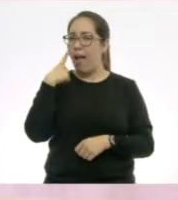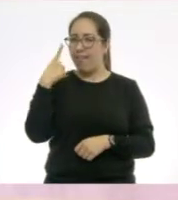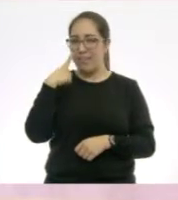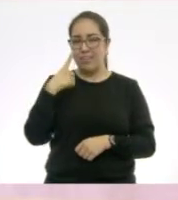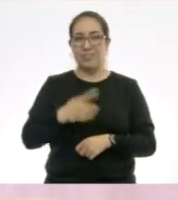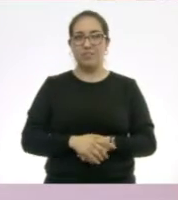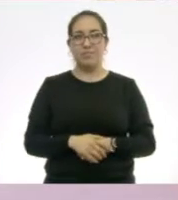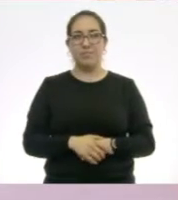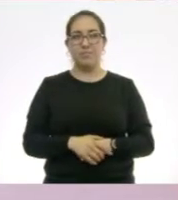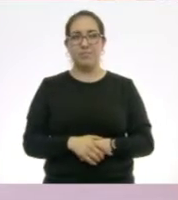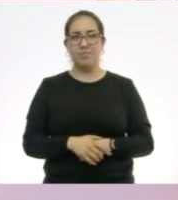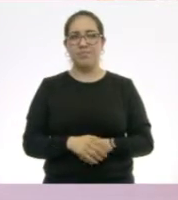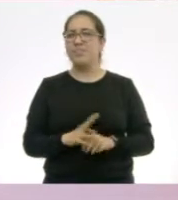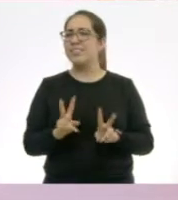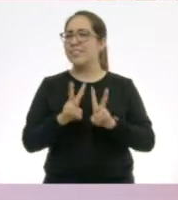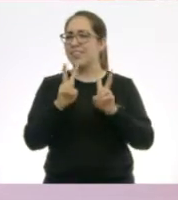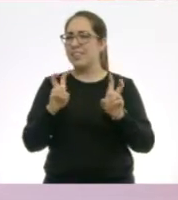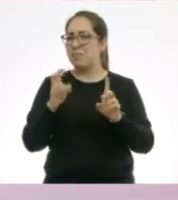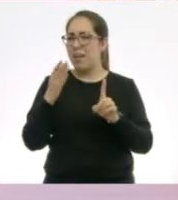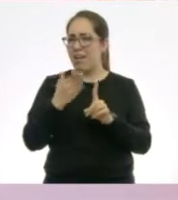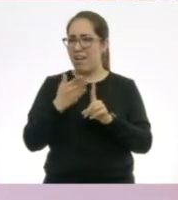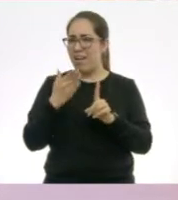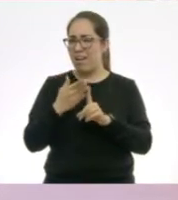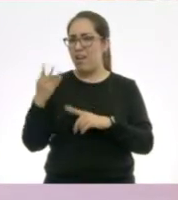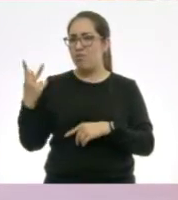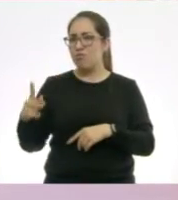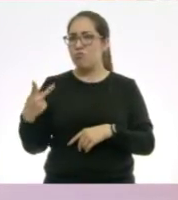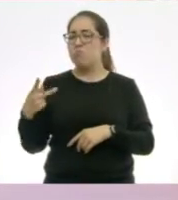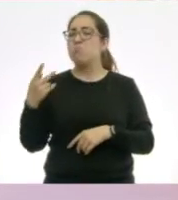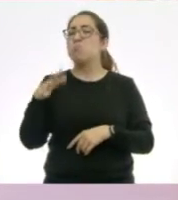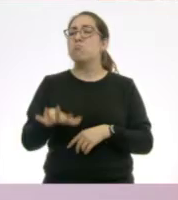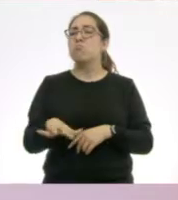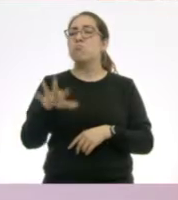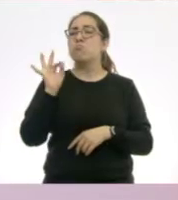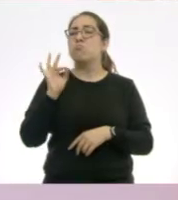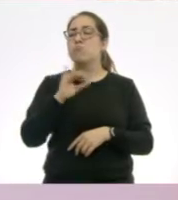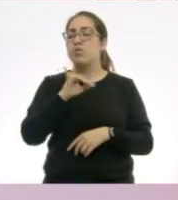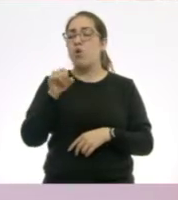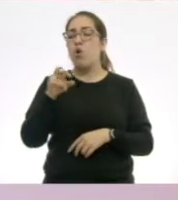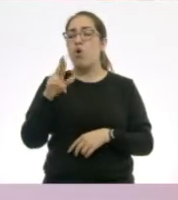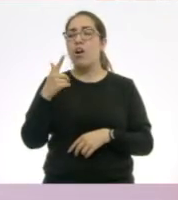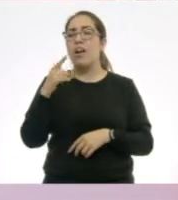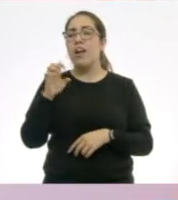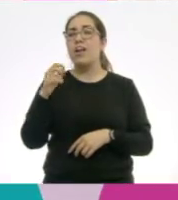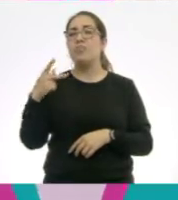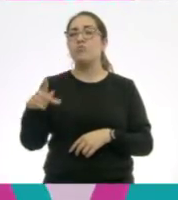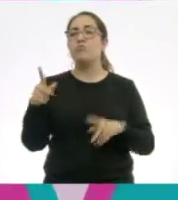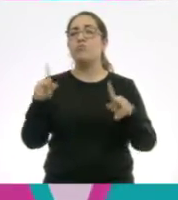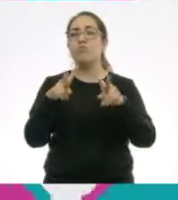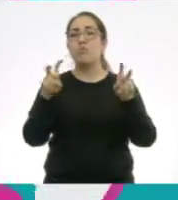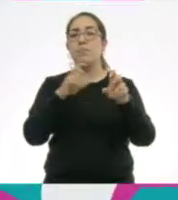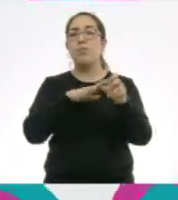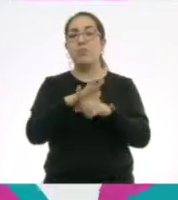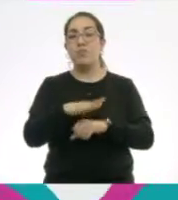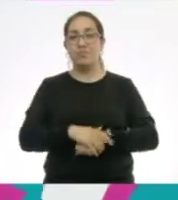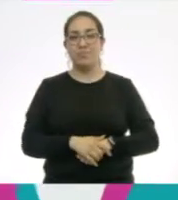qué tema, qué tema es el que escogió Jorge. ¡Corre, video!